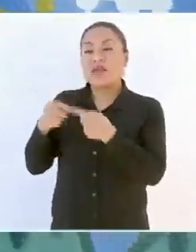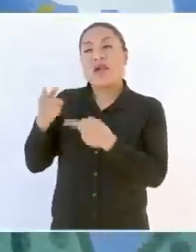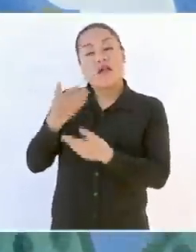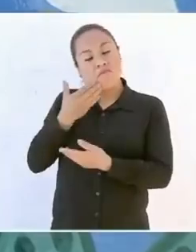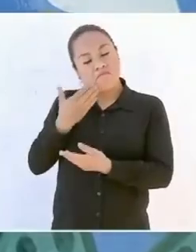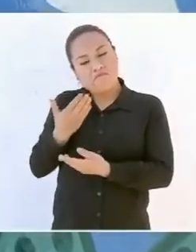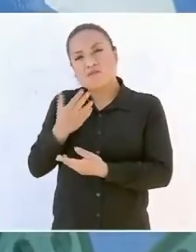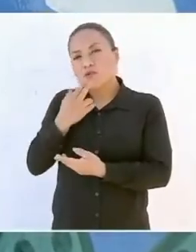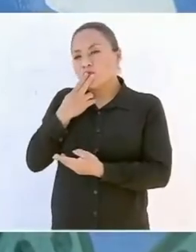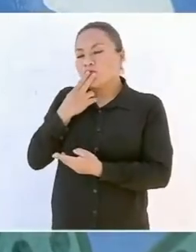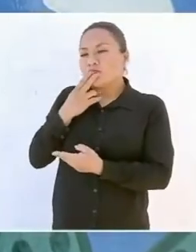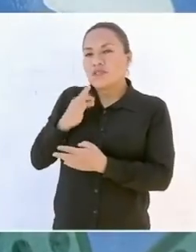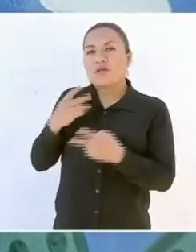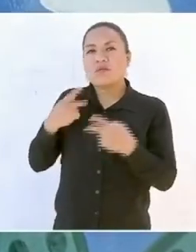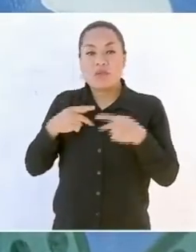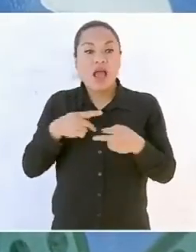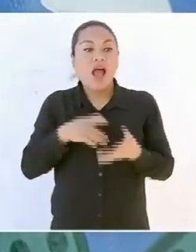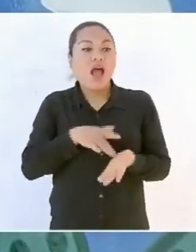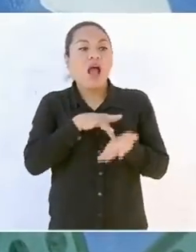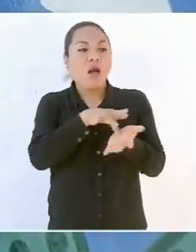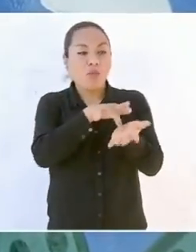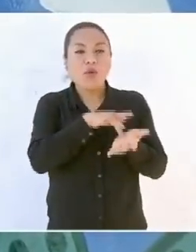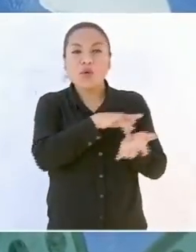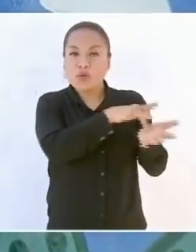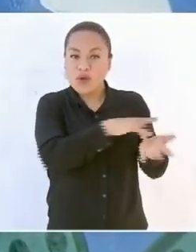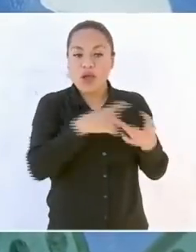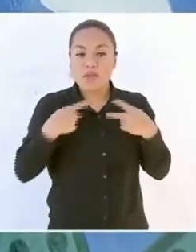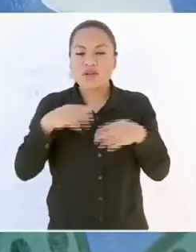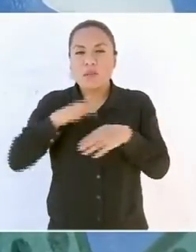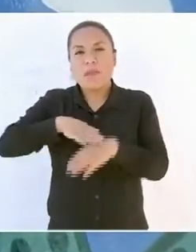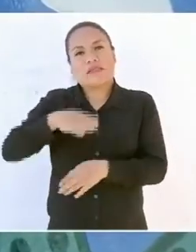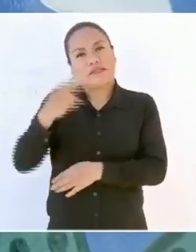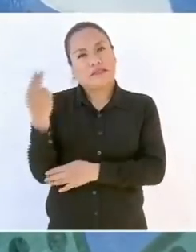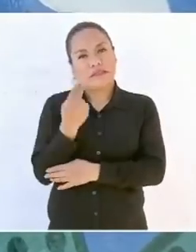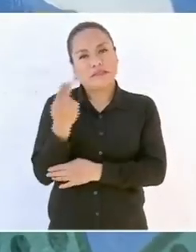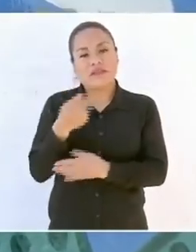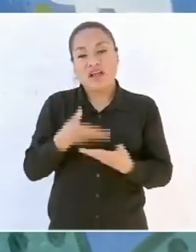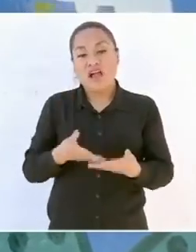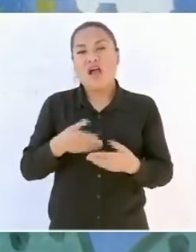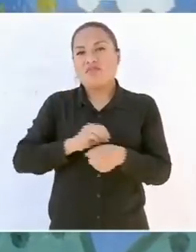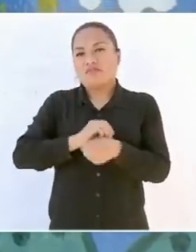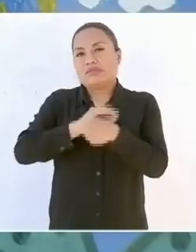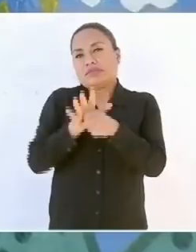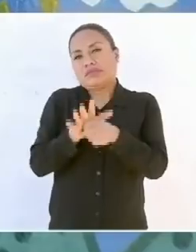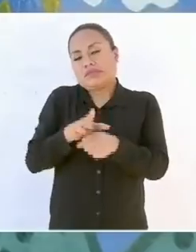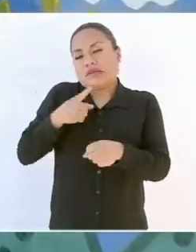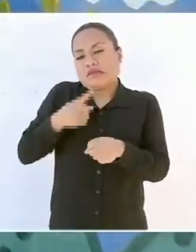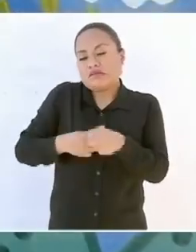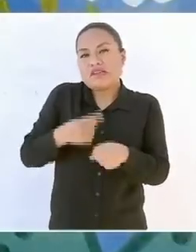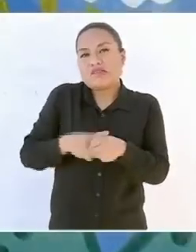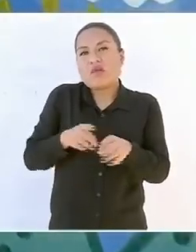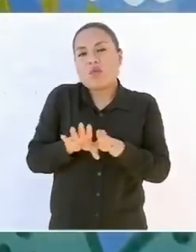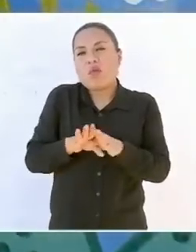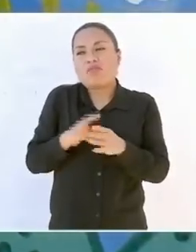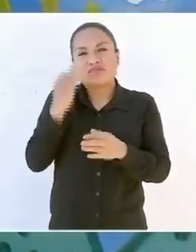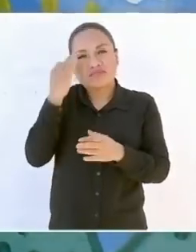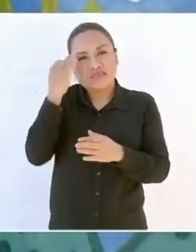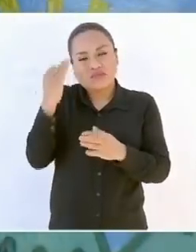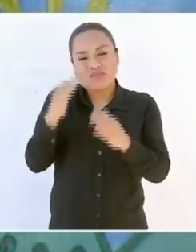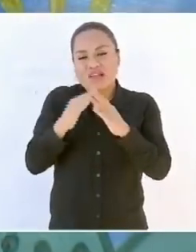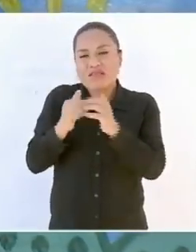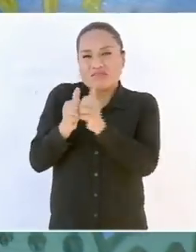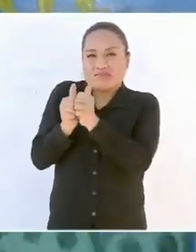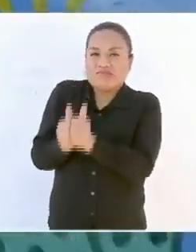directamente a la gente más necesitada, sobre todo en estos momentos de pandemia, estamos en el encierro, esto viene a ayudar